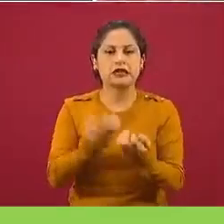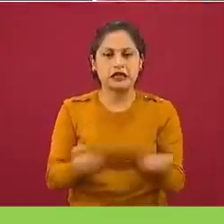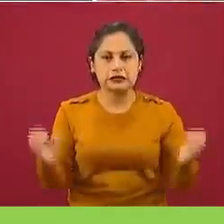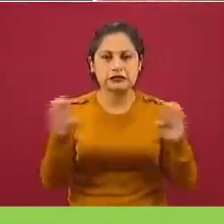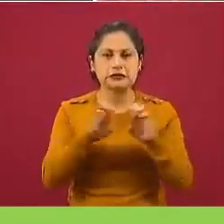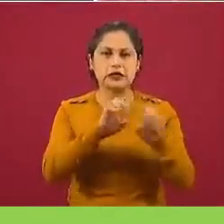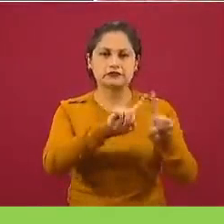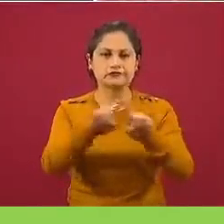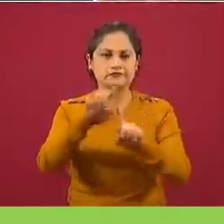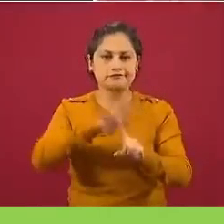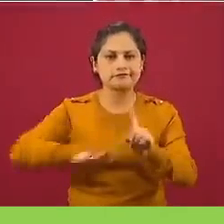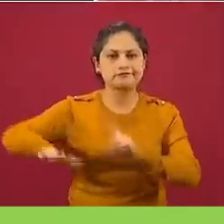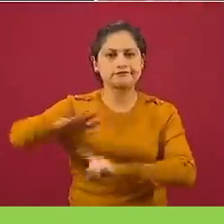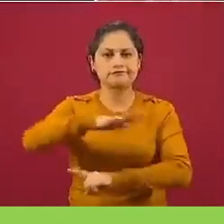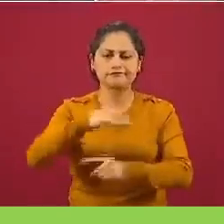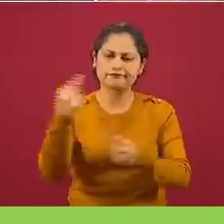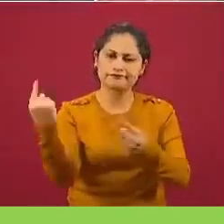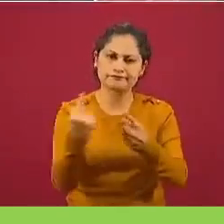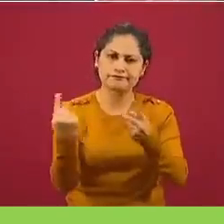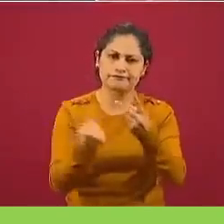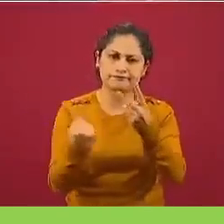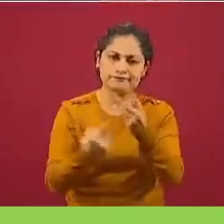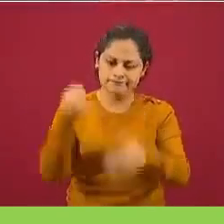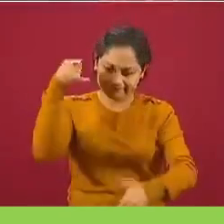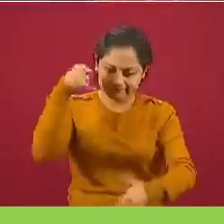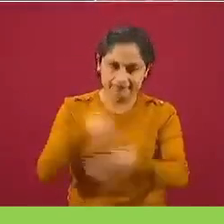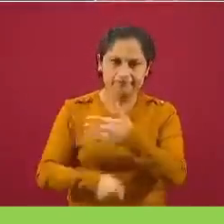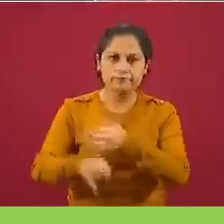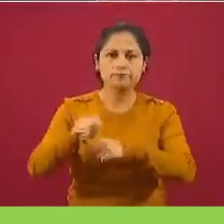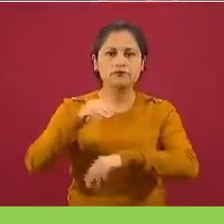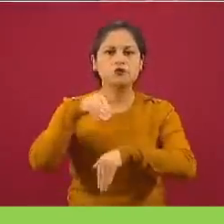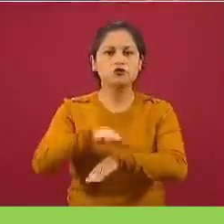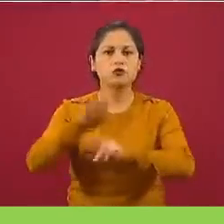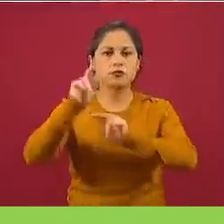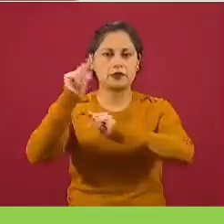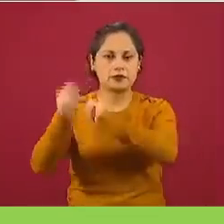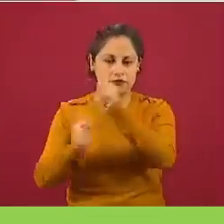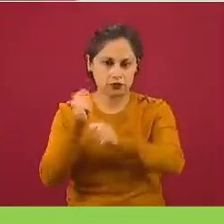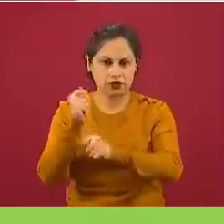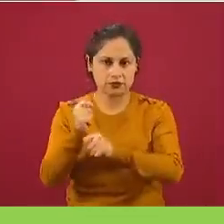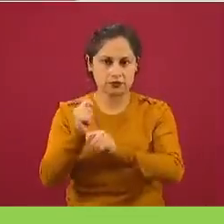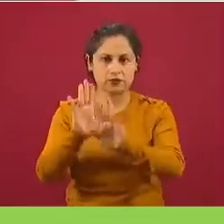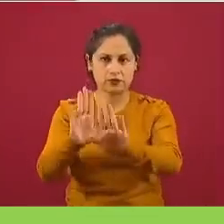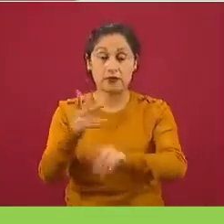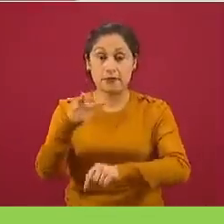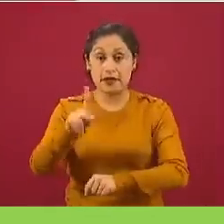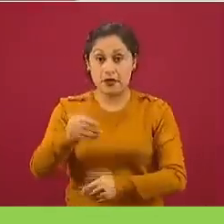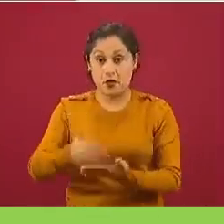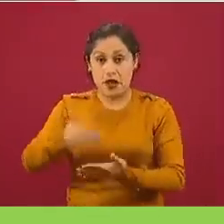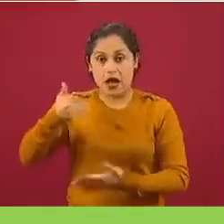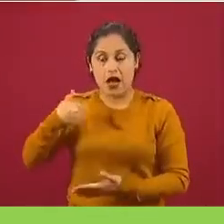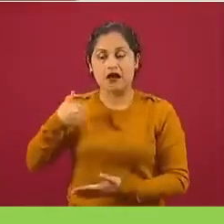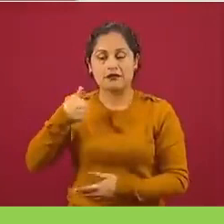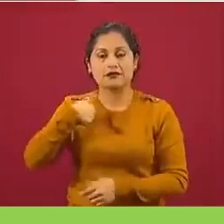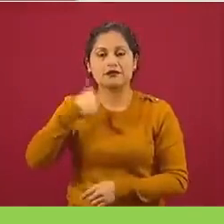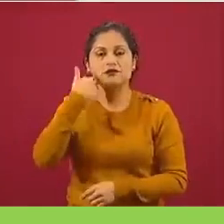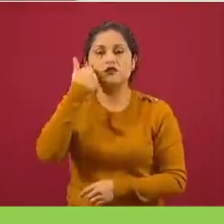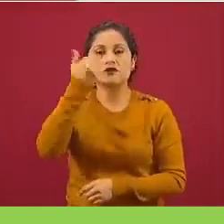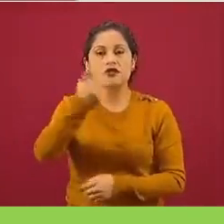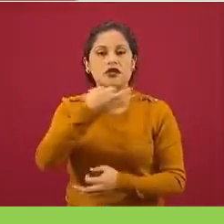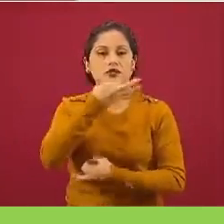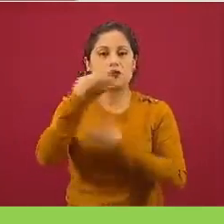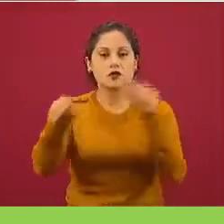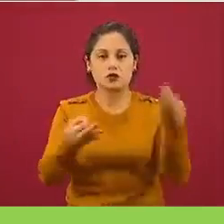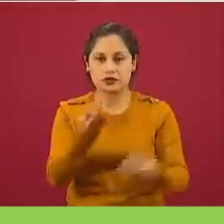Tocó lo detallado en la materia, pero antes de darle la palabra quisiera dar una buena noticia, que hoy en la tarde